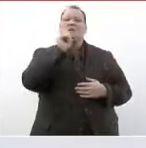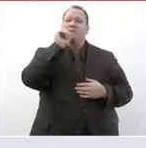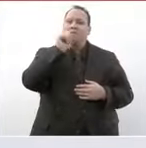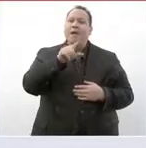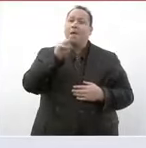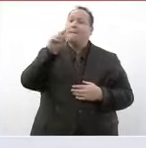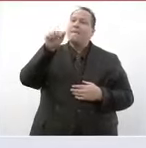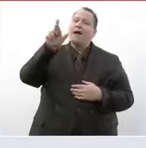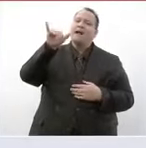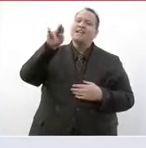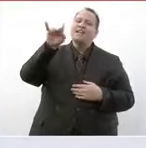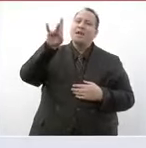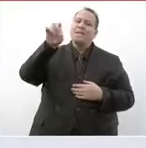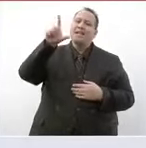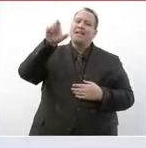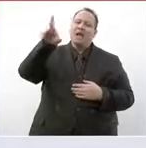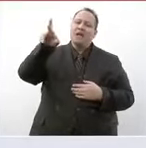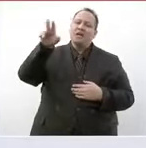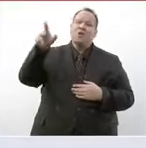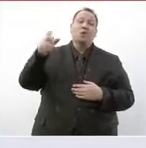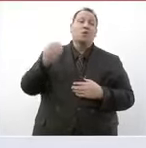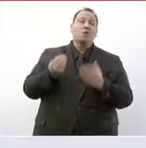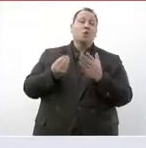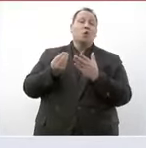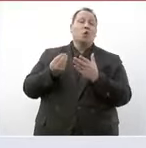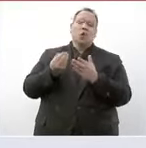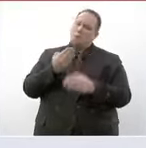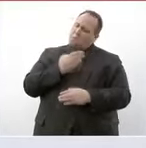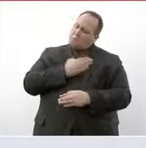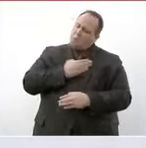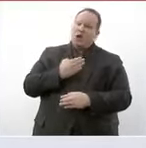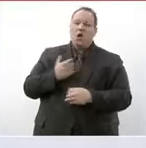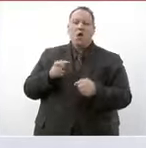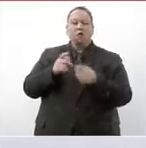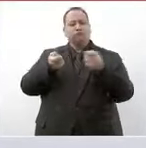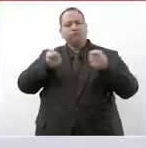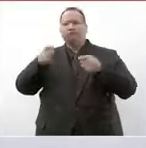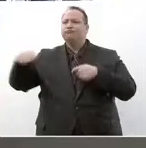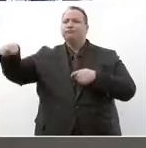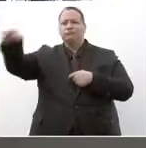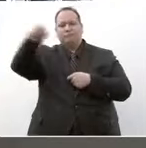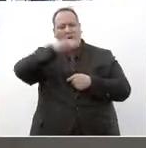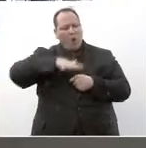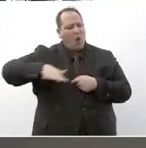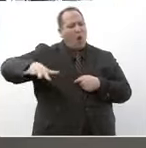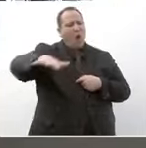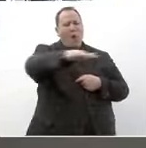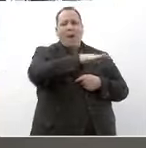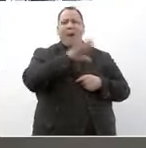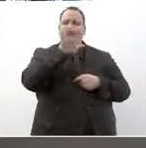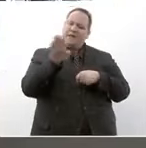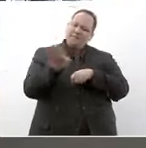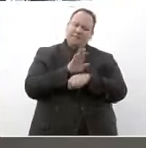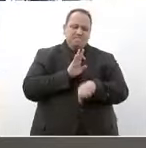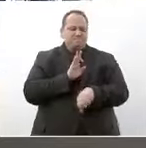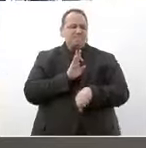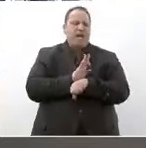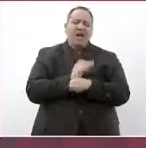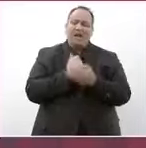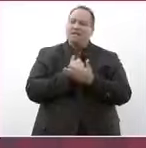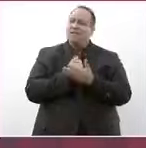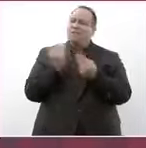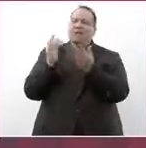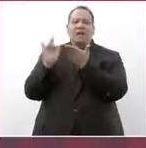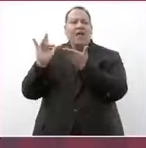Marina del Pilar una muy buena gobernadora beneficio de este gran pueblo de Baja California muchas